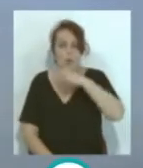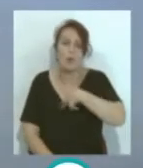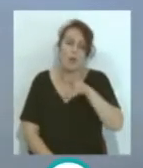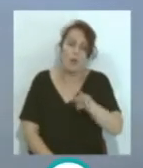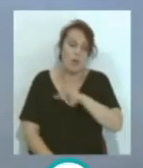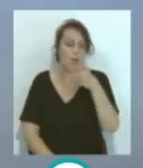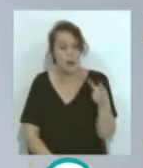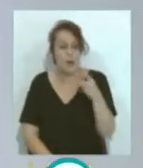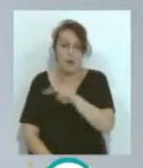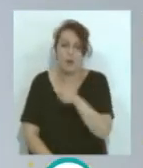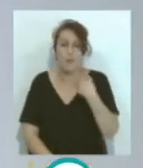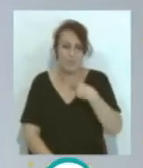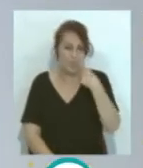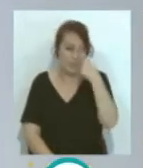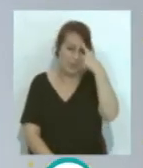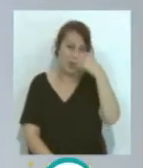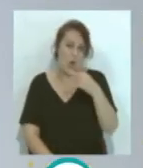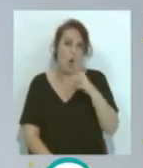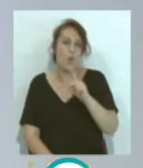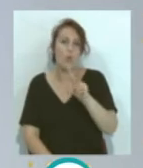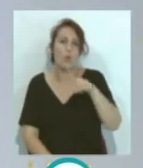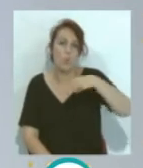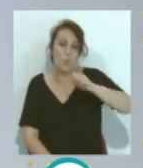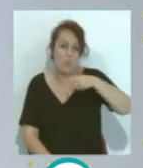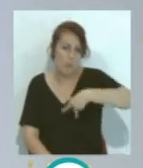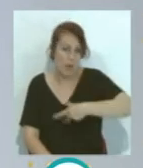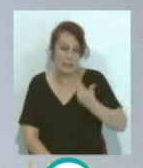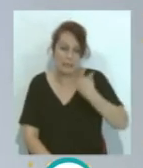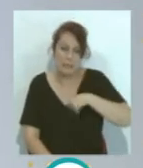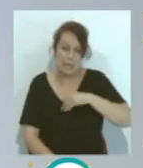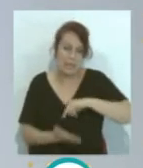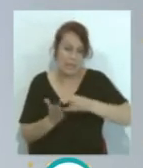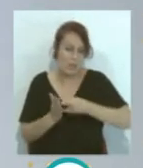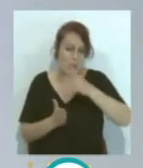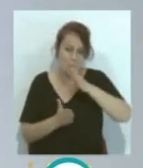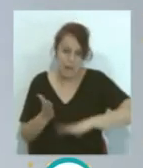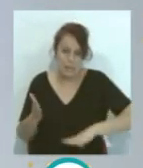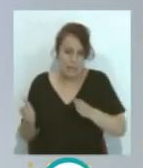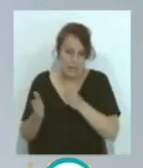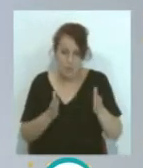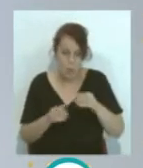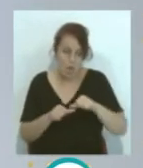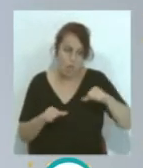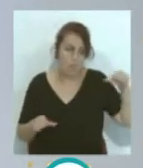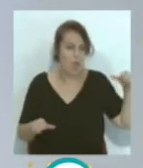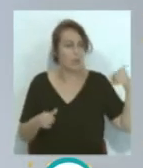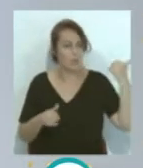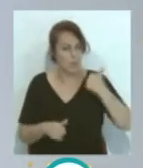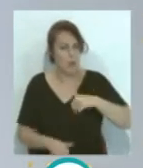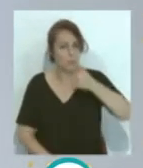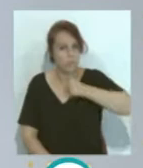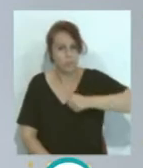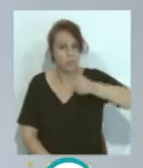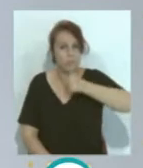...yo creo que... ...Kuman llora demasiado... ...para ser el técnico del Barça... ...y para llevar la temporada que lleva... ...cada vez que...